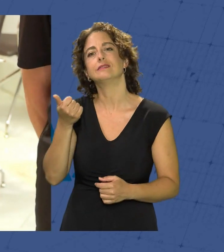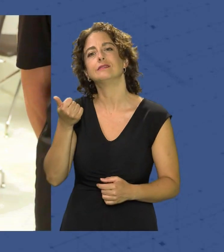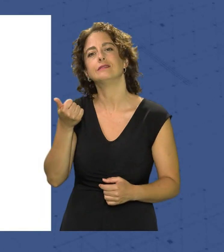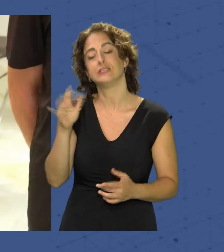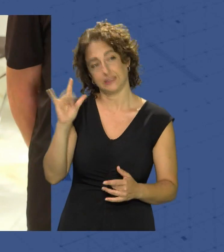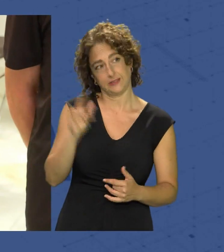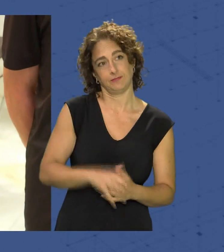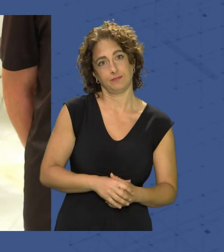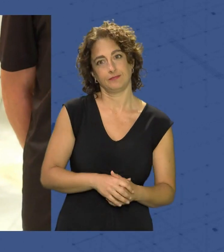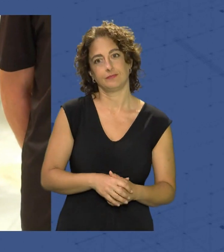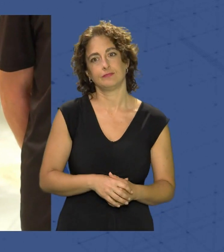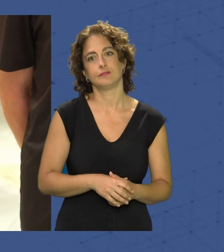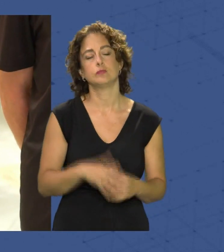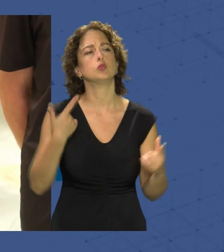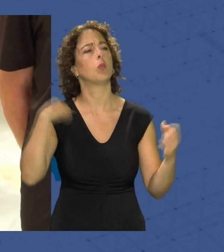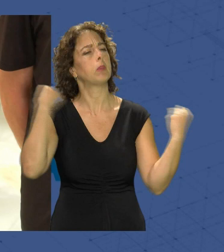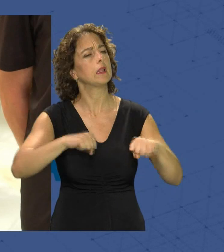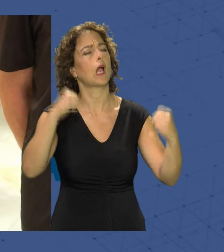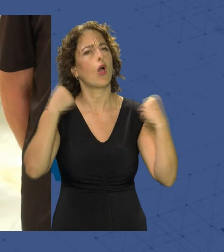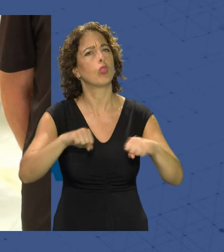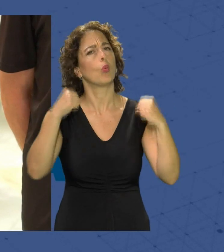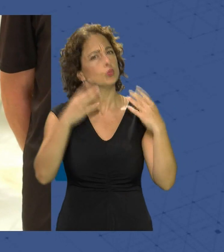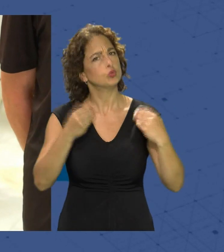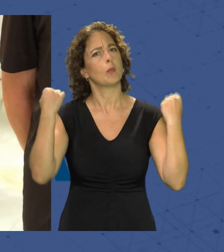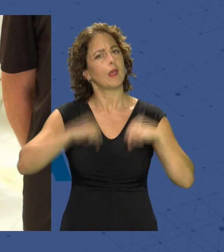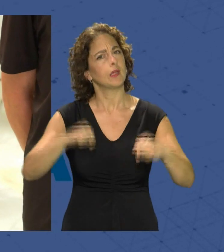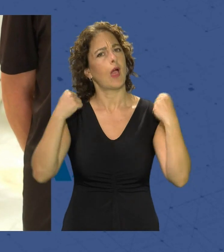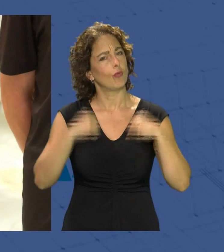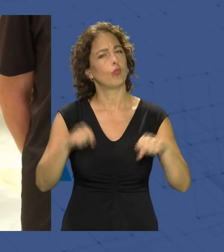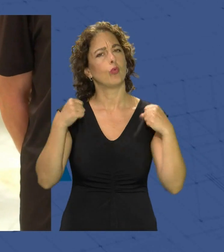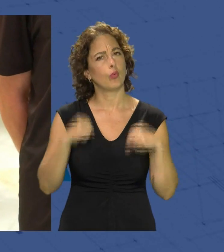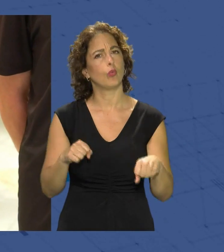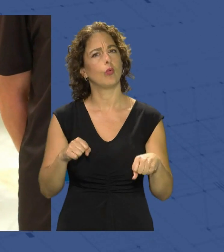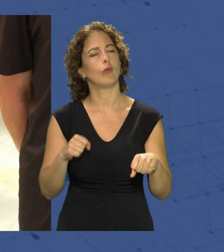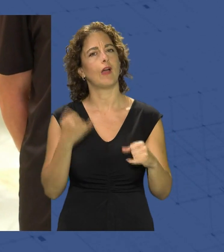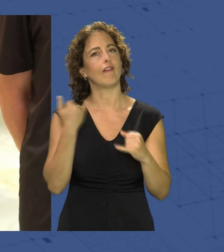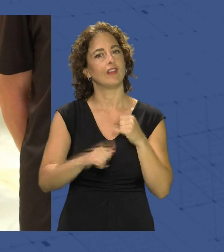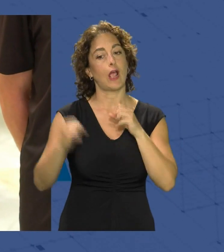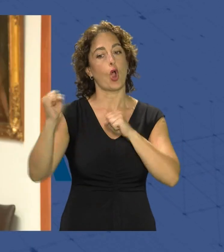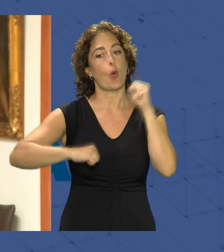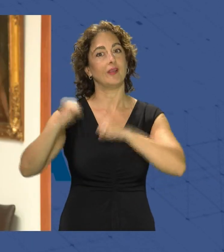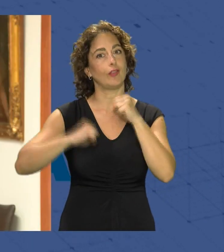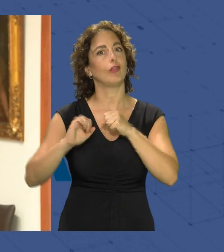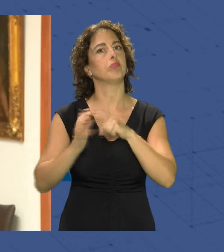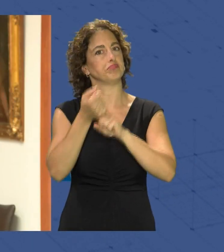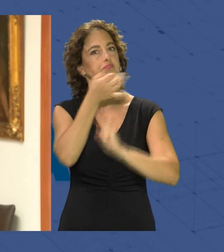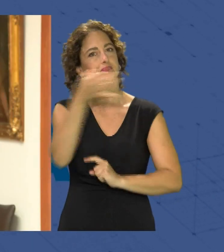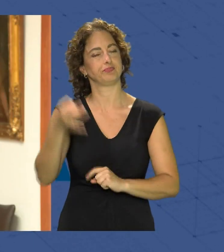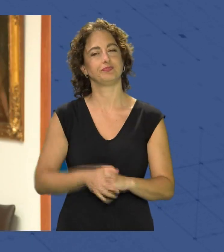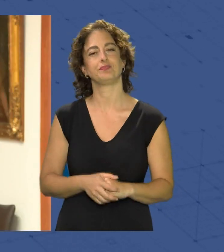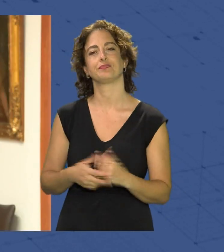sí lo estuve practicando mucho hasta que la competición me salió en principio